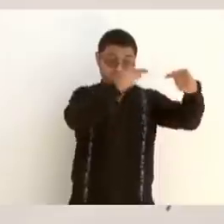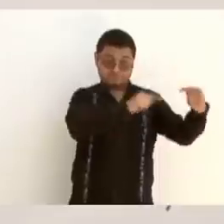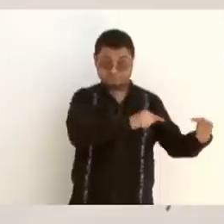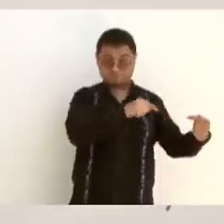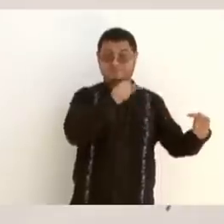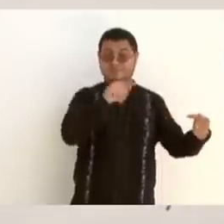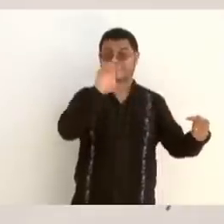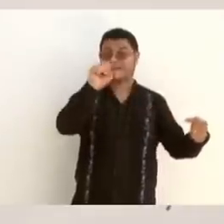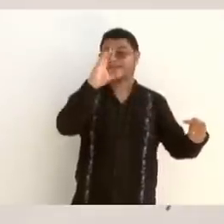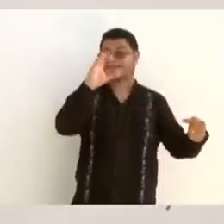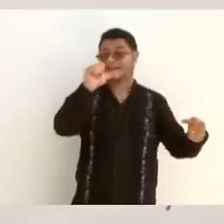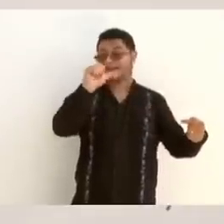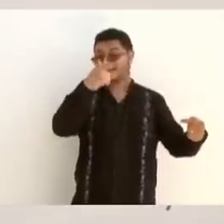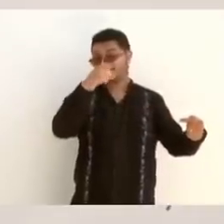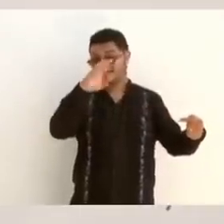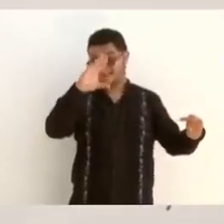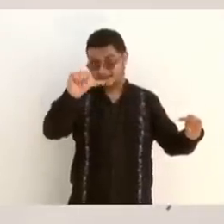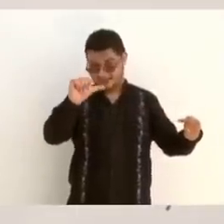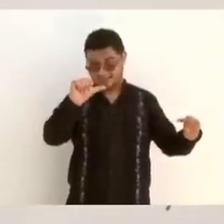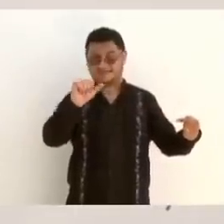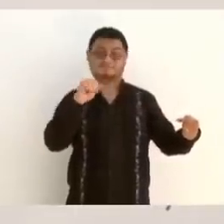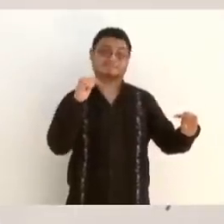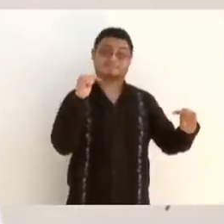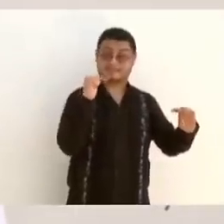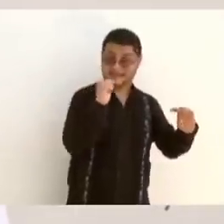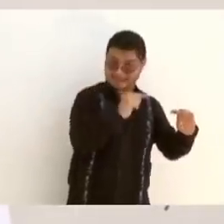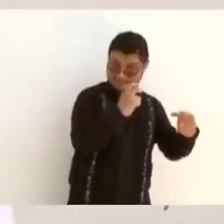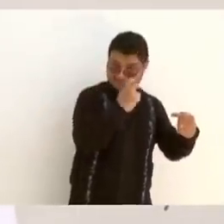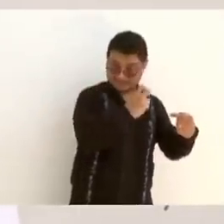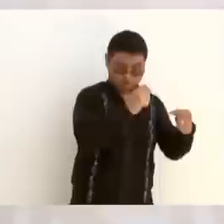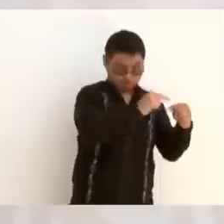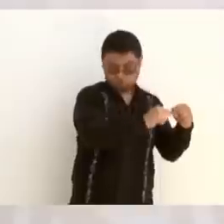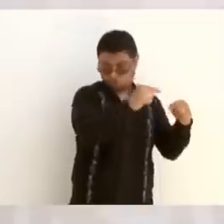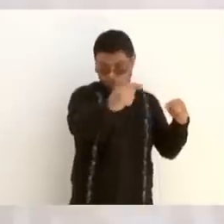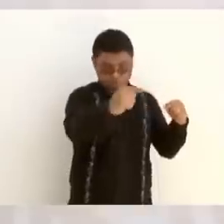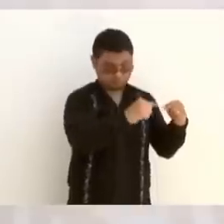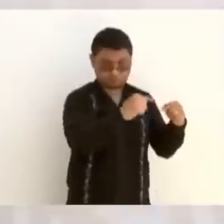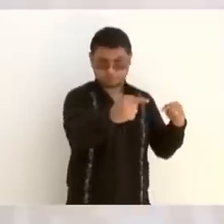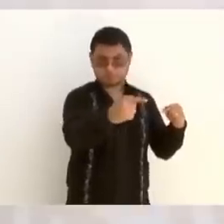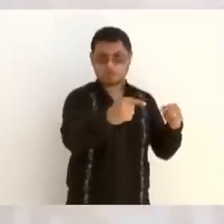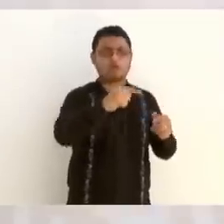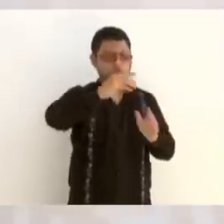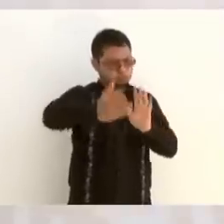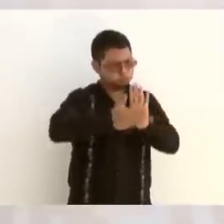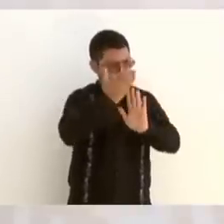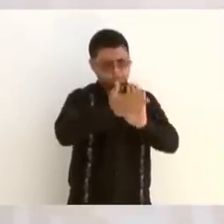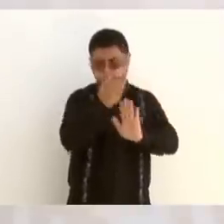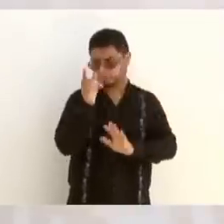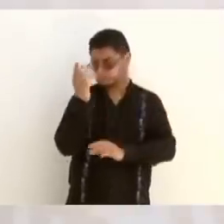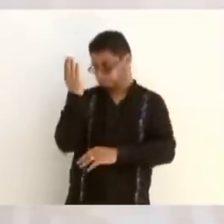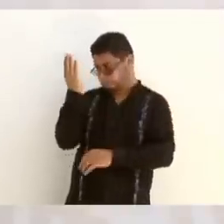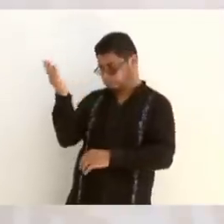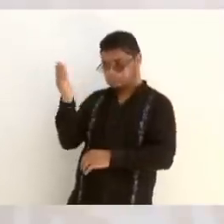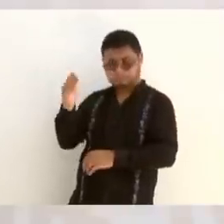Esos dos tramos van a ser construidos por los ingenieros militares.